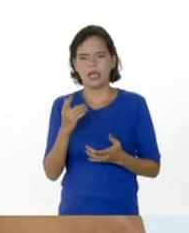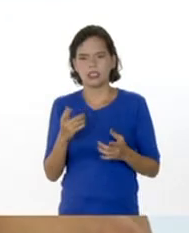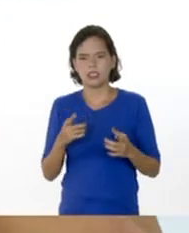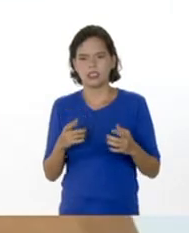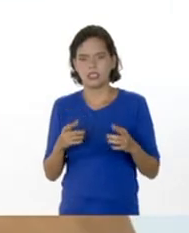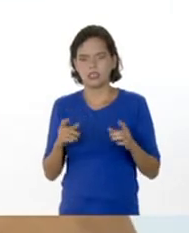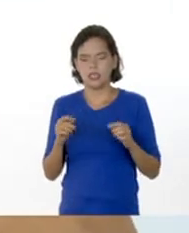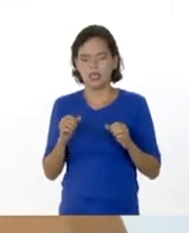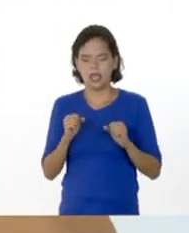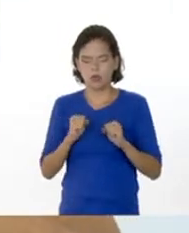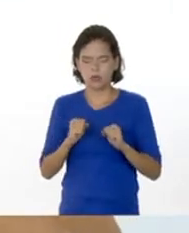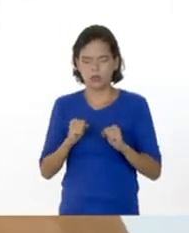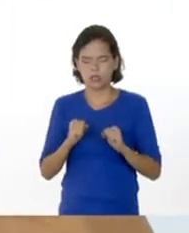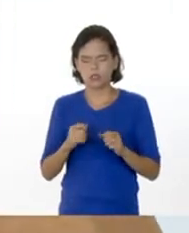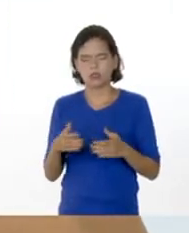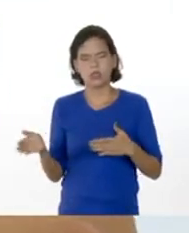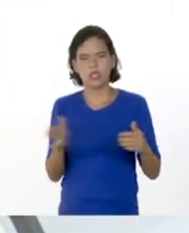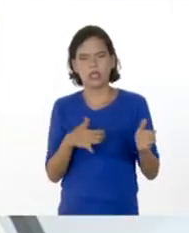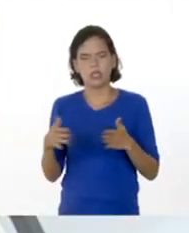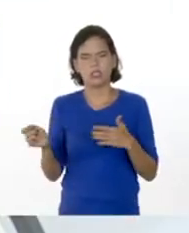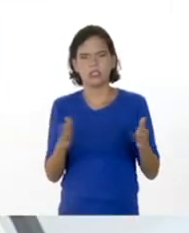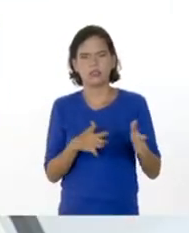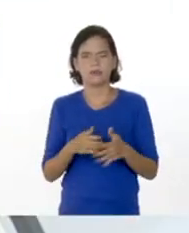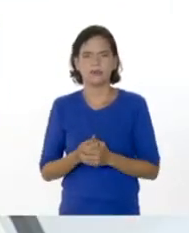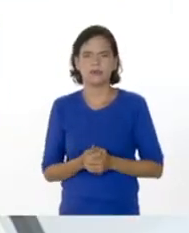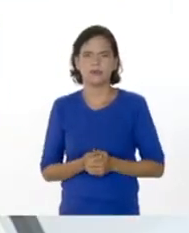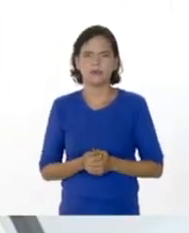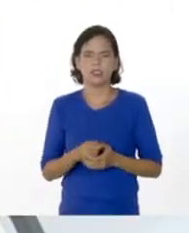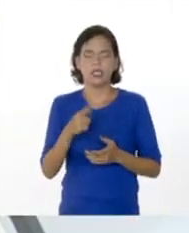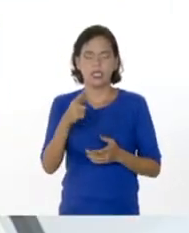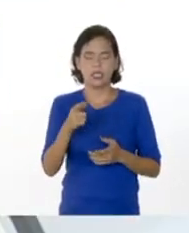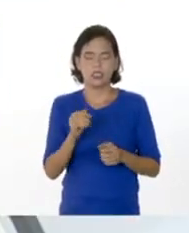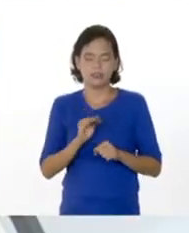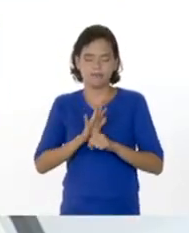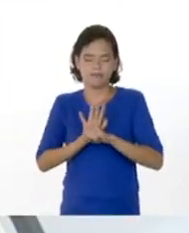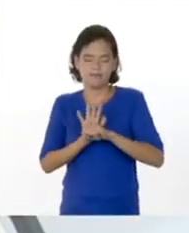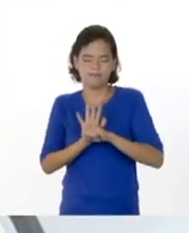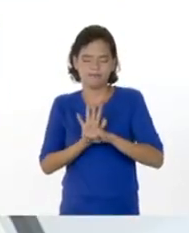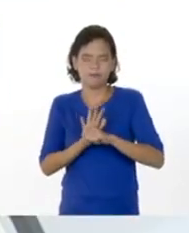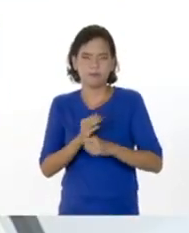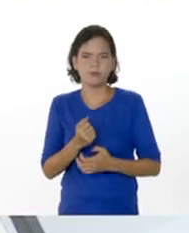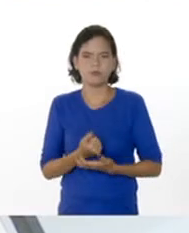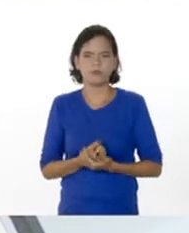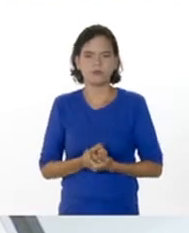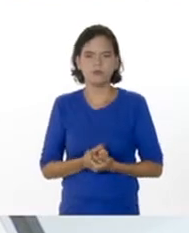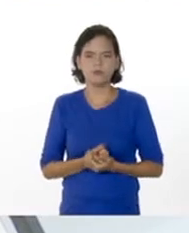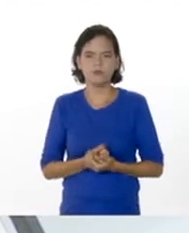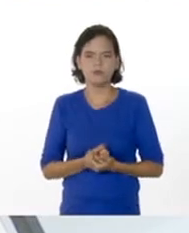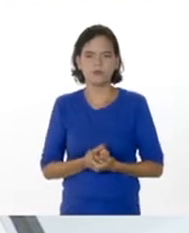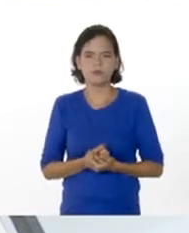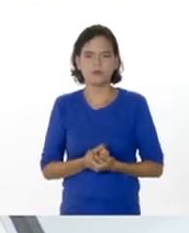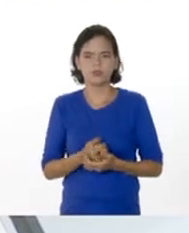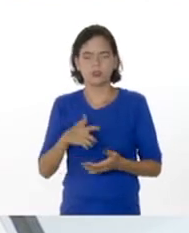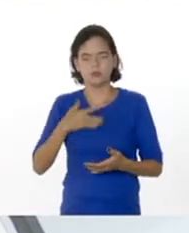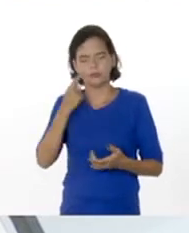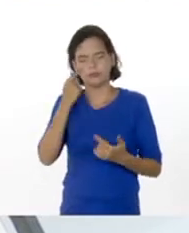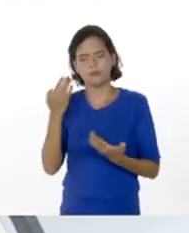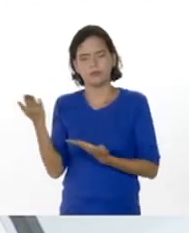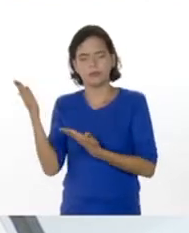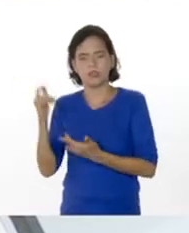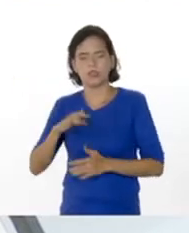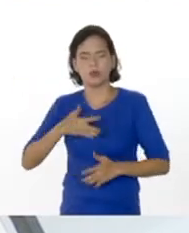comprimiendo el aire. Este tipo de comprensión, ¿ok? Si lo colocamos acá,